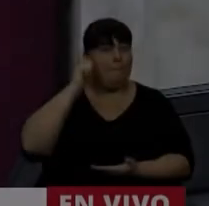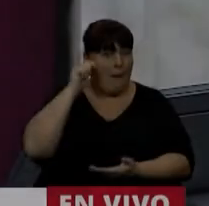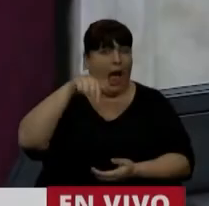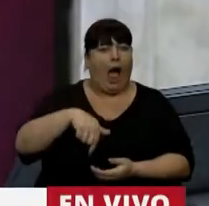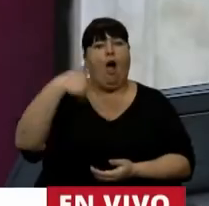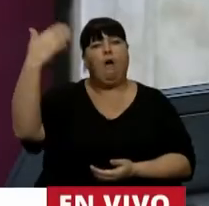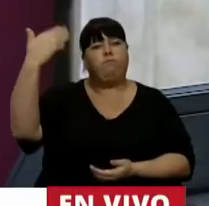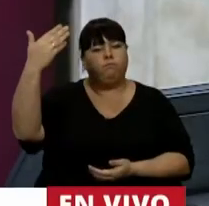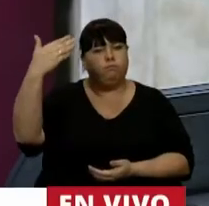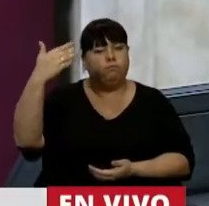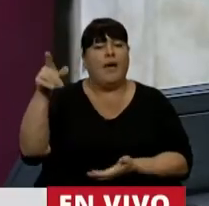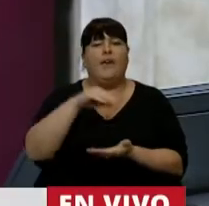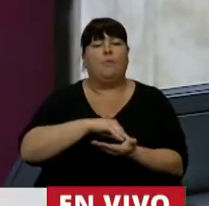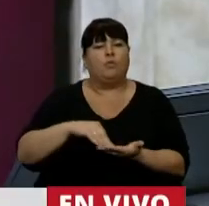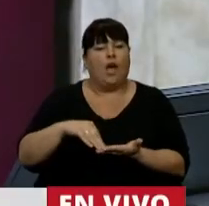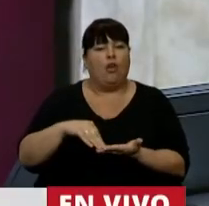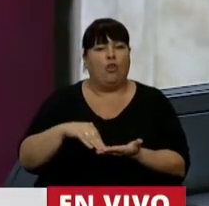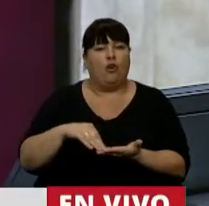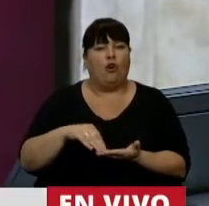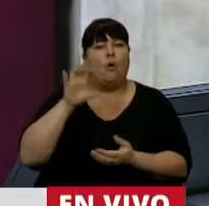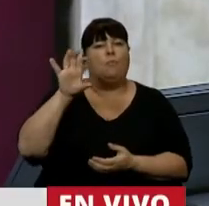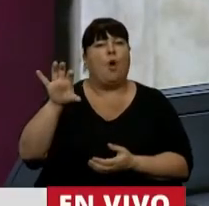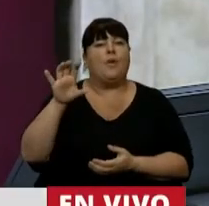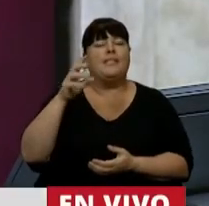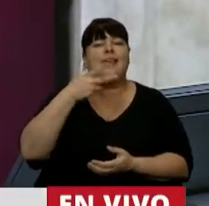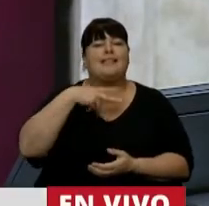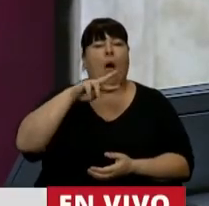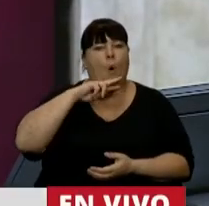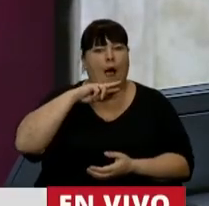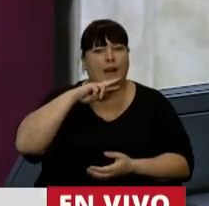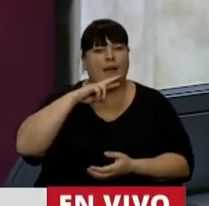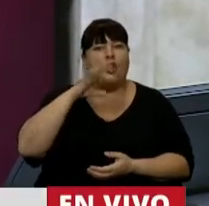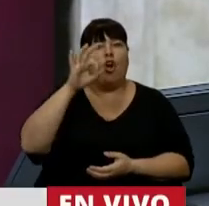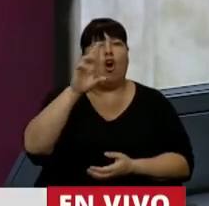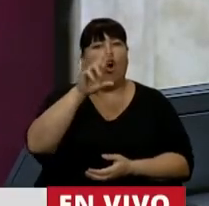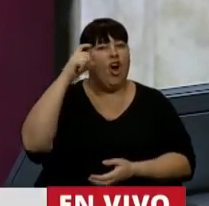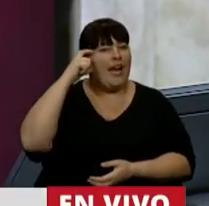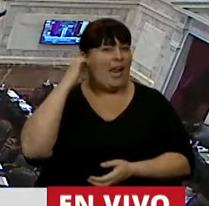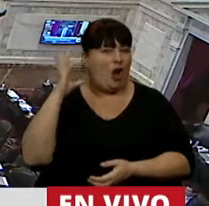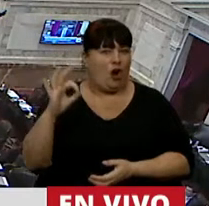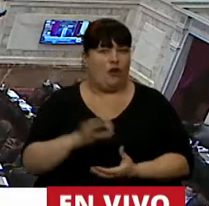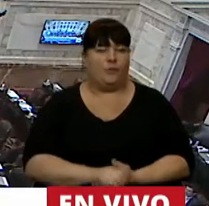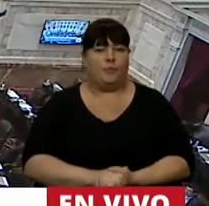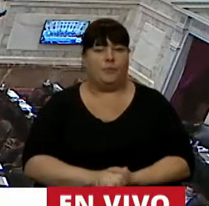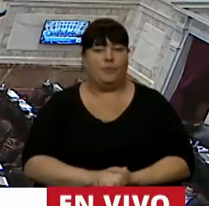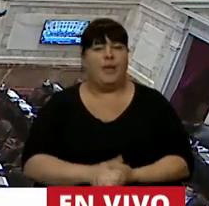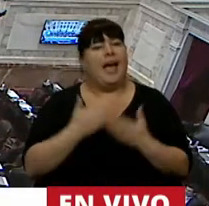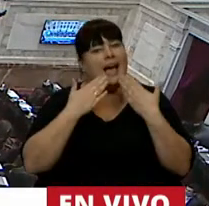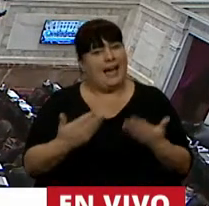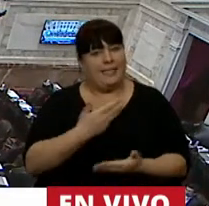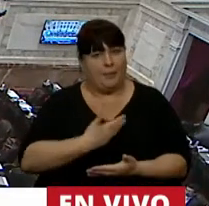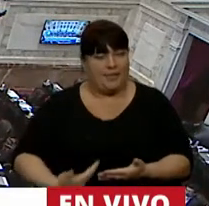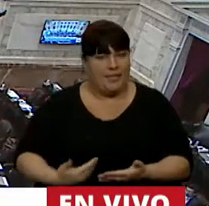En uso de la palabra, el diputado por la provincia de San Juan, Marcelo Orrego. Gracias,